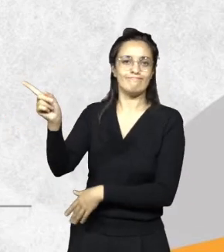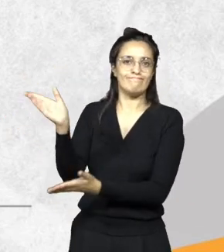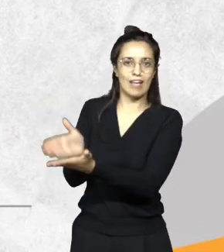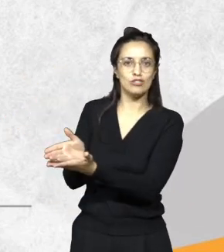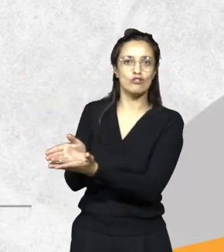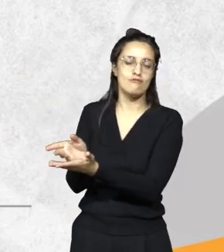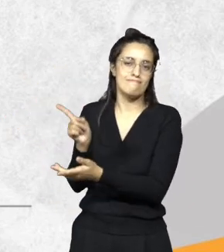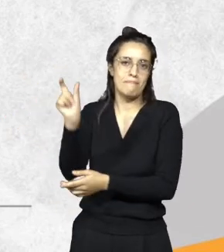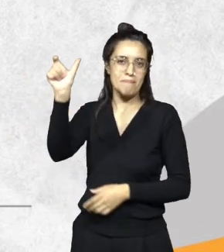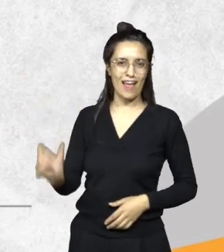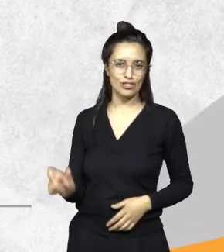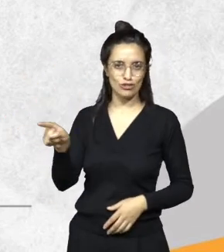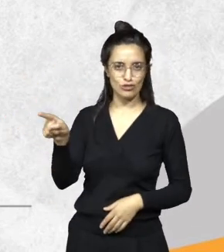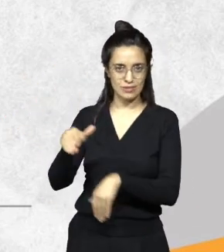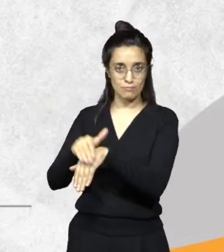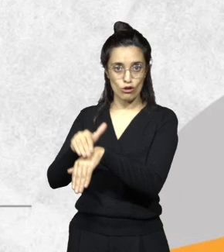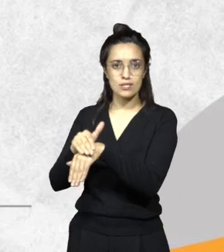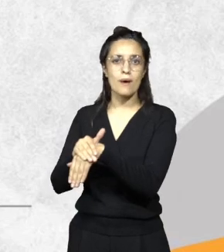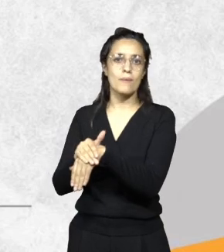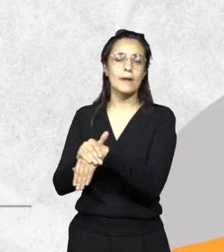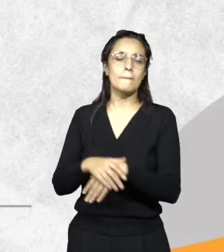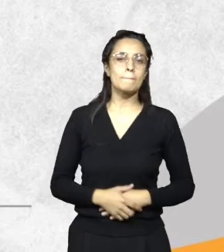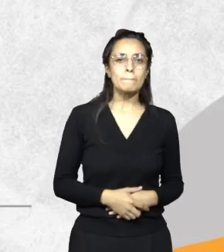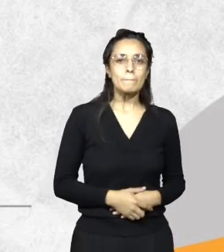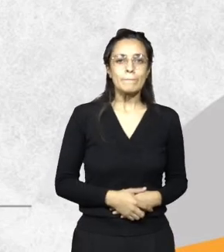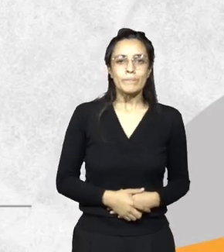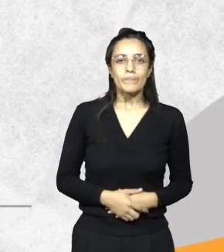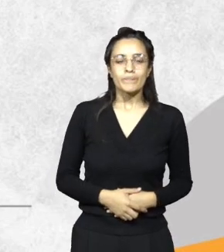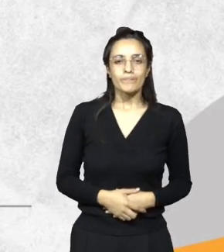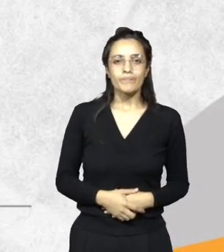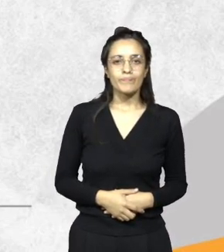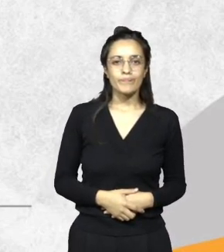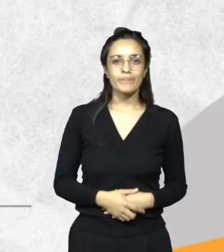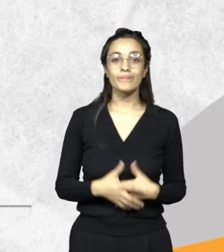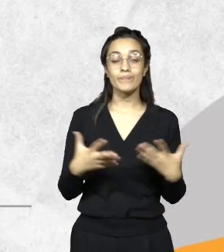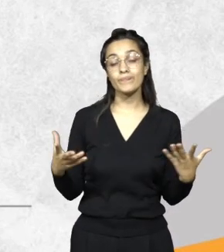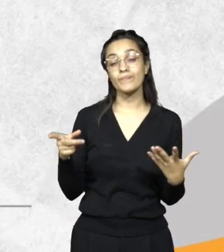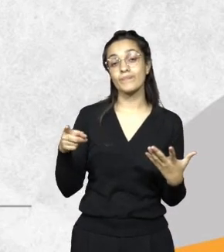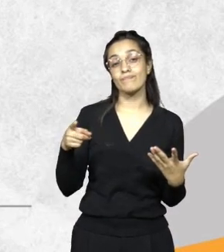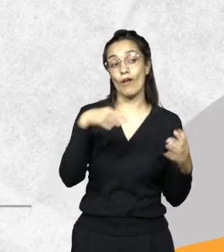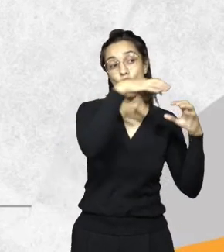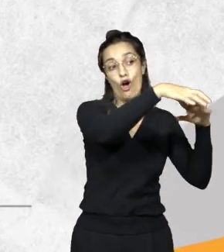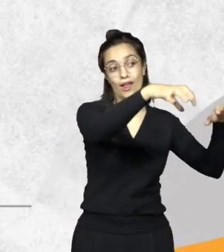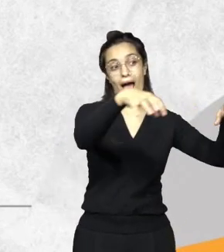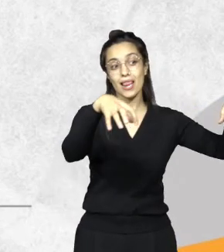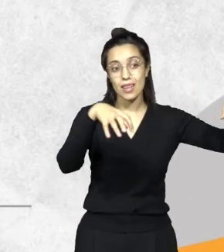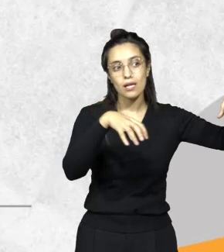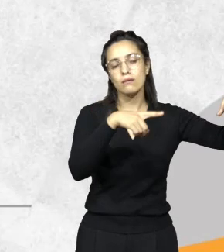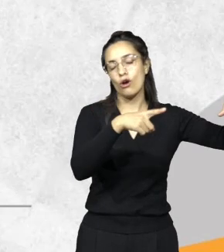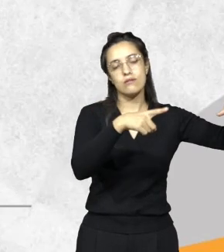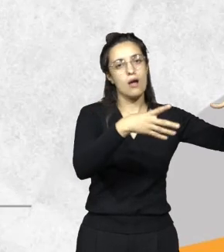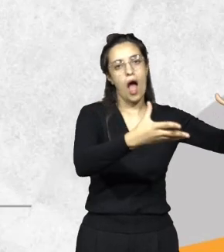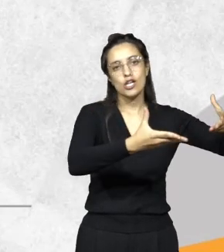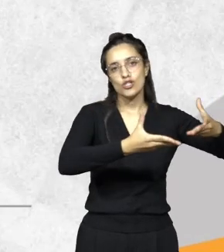reforestar o a recomponer el daño ambiental. Entonces, estos organismos nos dan una mano tremenda y nos permiten